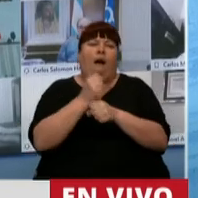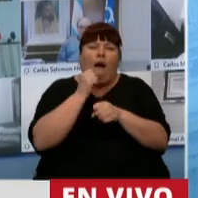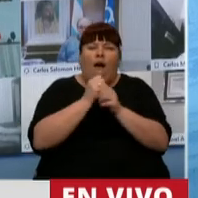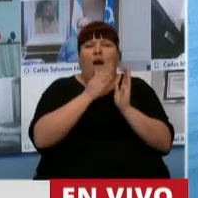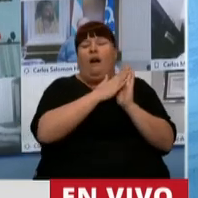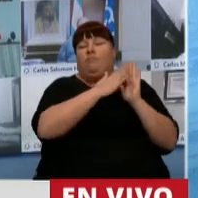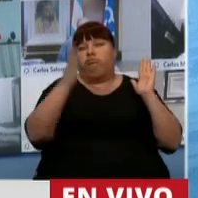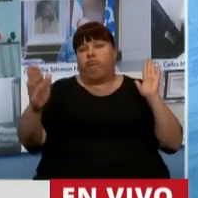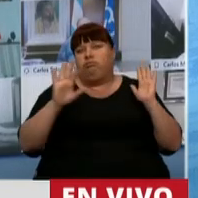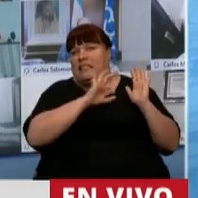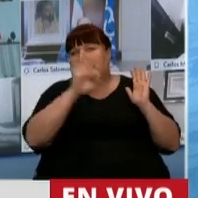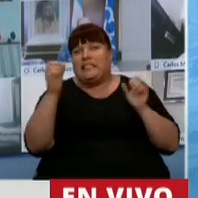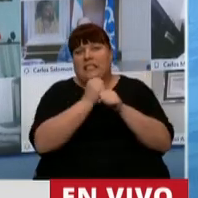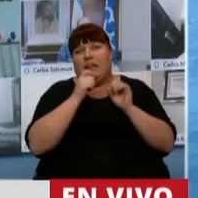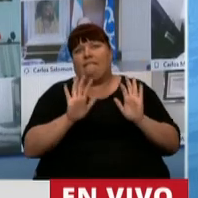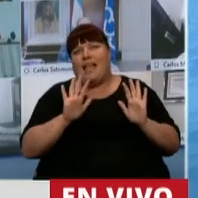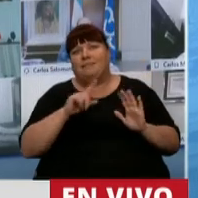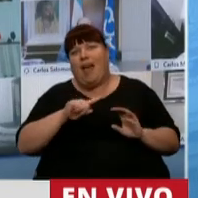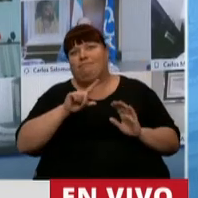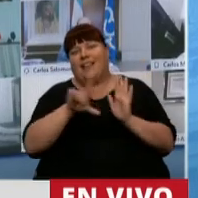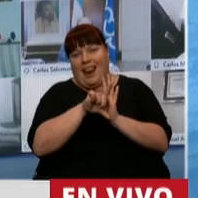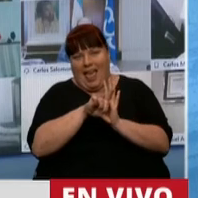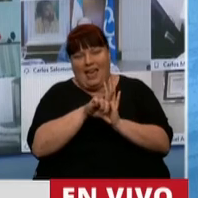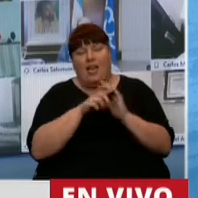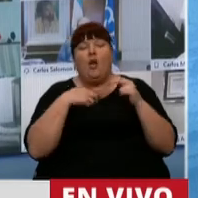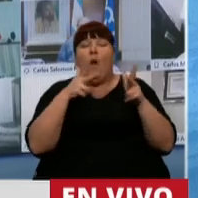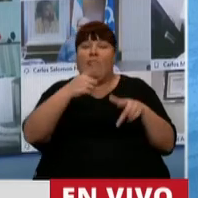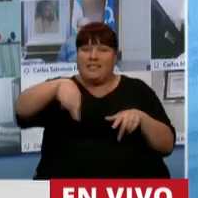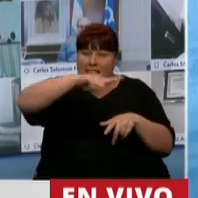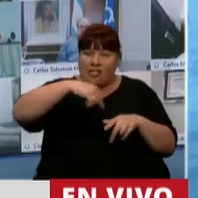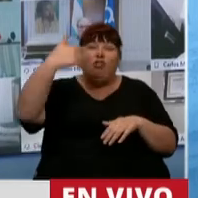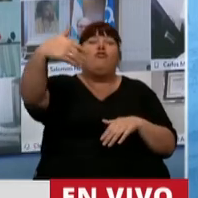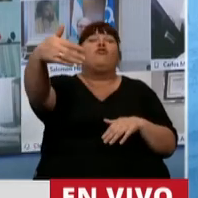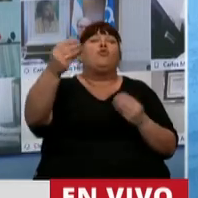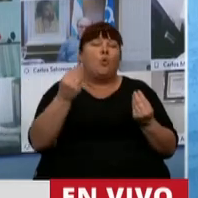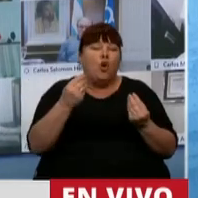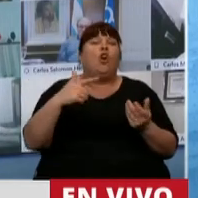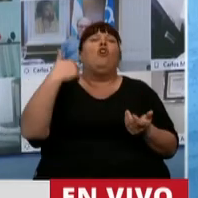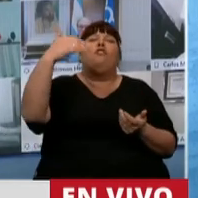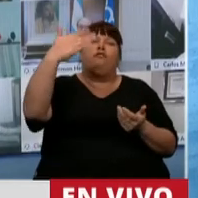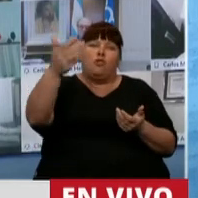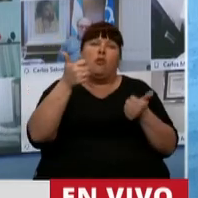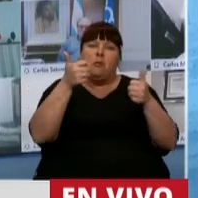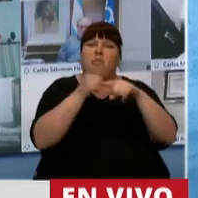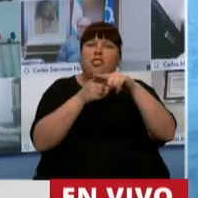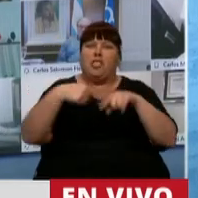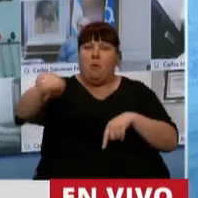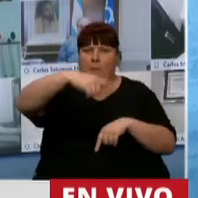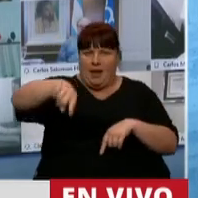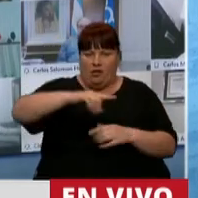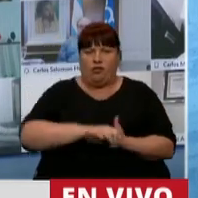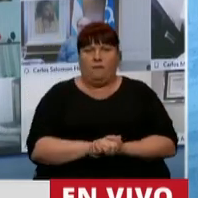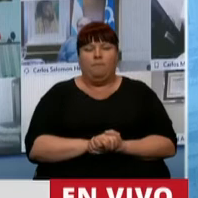estuvieron esperando esto quiero decirles a ellos que el futuro que se viene es un futuro promisorio para ellos